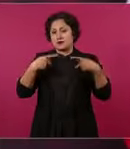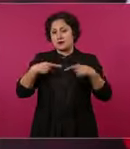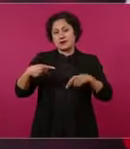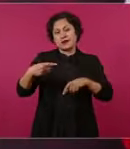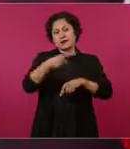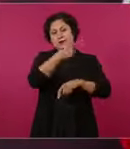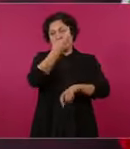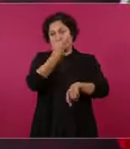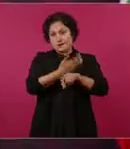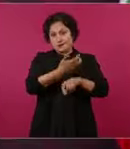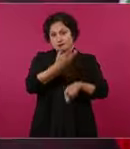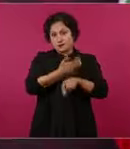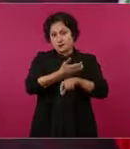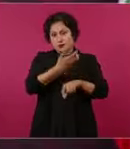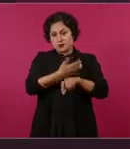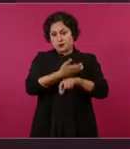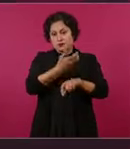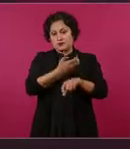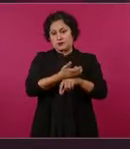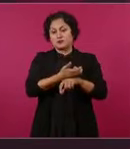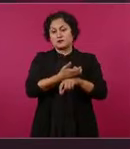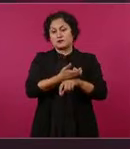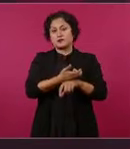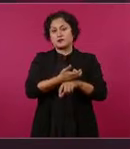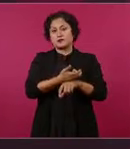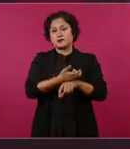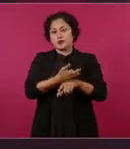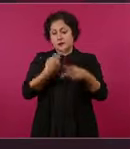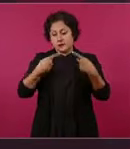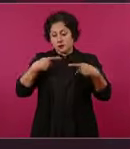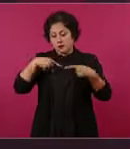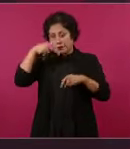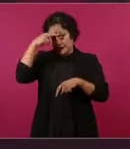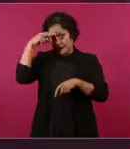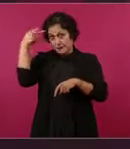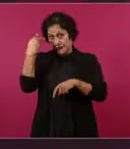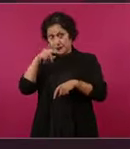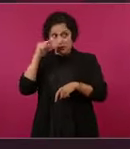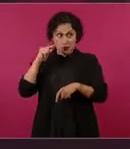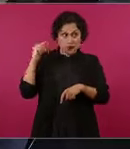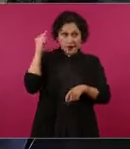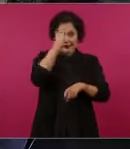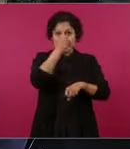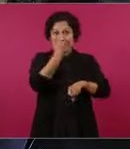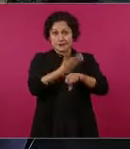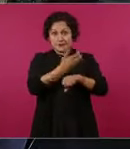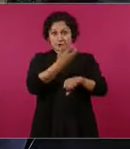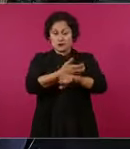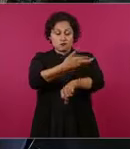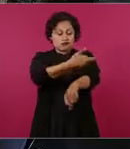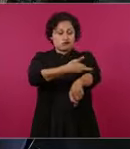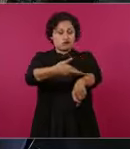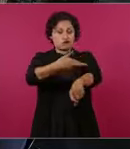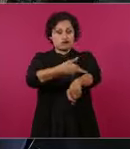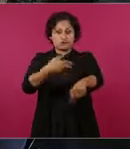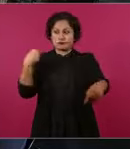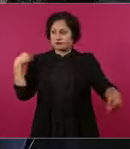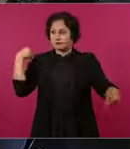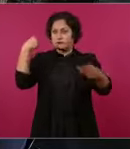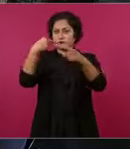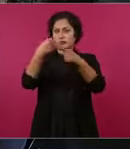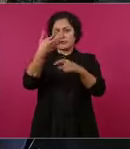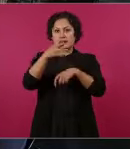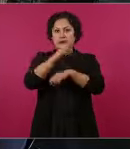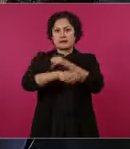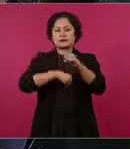regularizar después después de 10 años de estar juntos,